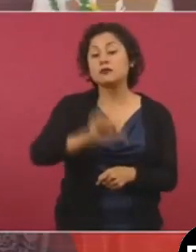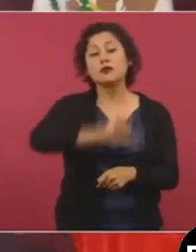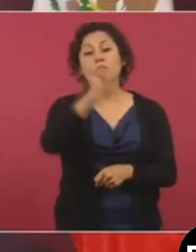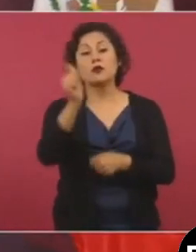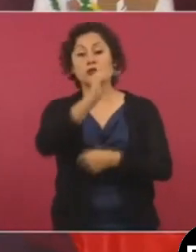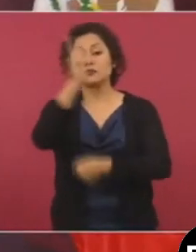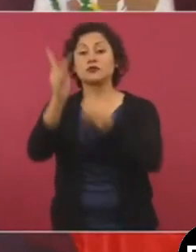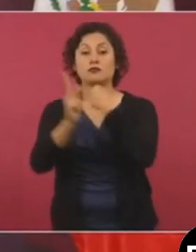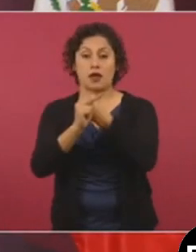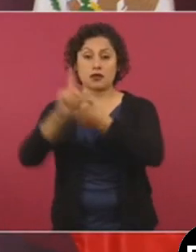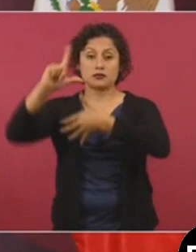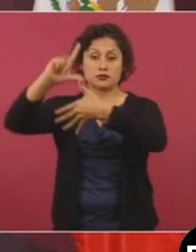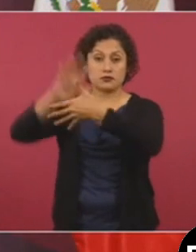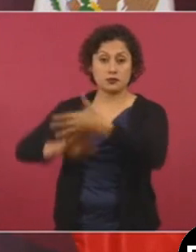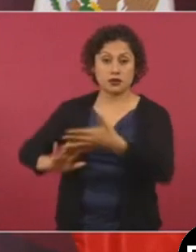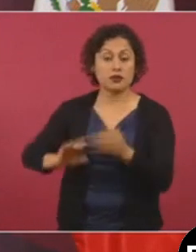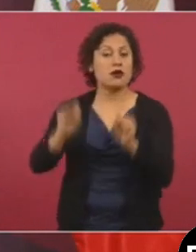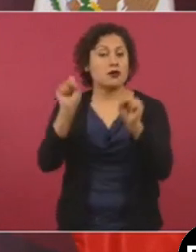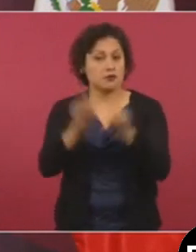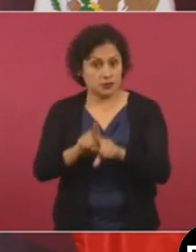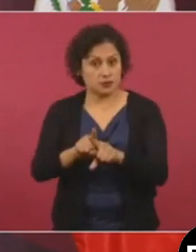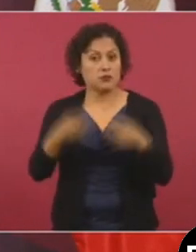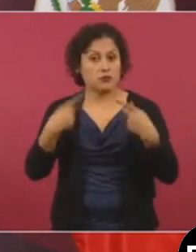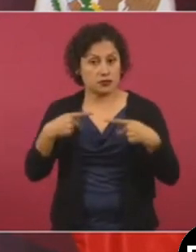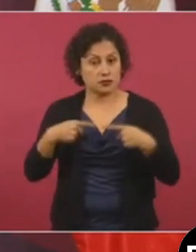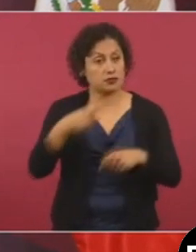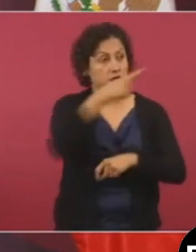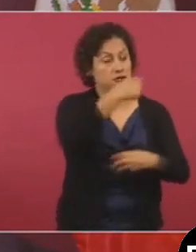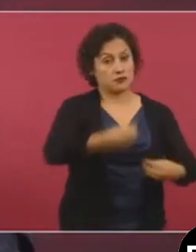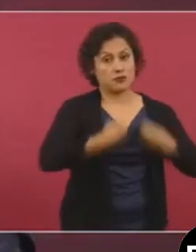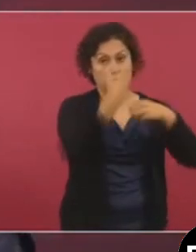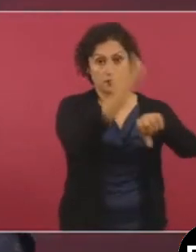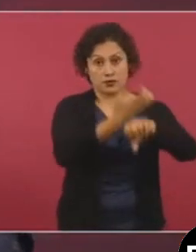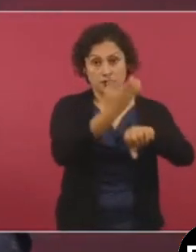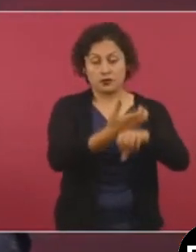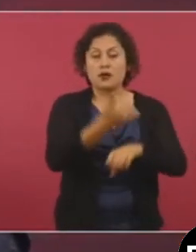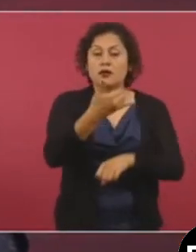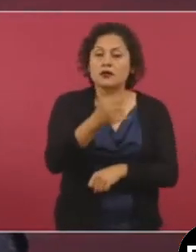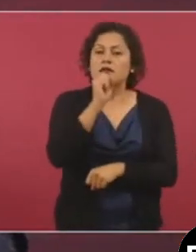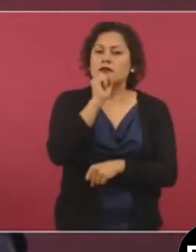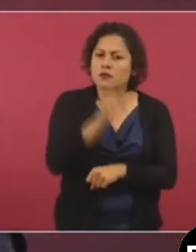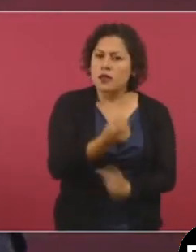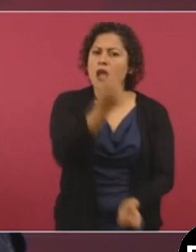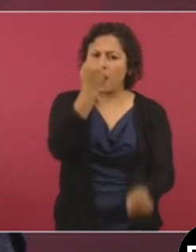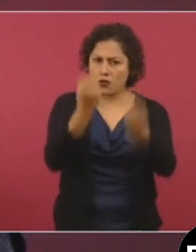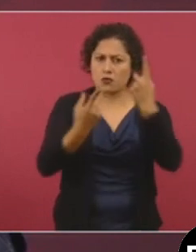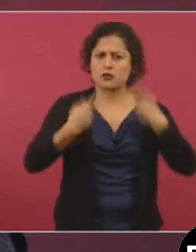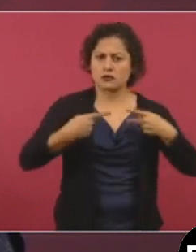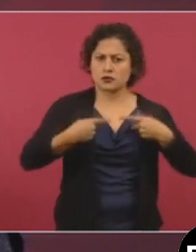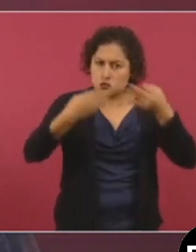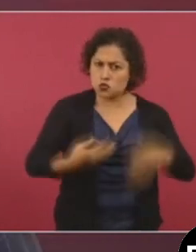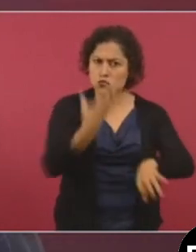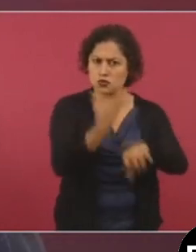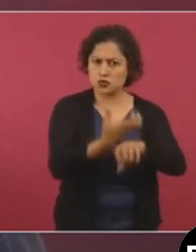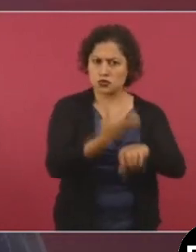de América Latina que están en Estados Unidos, sino hasta los mismos estadounidenses, van